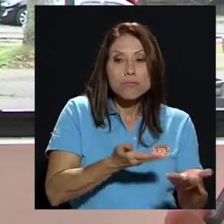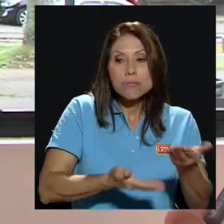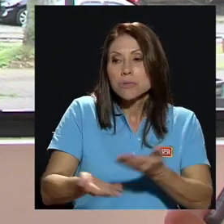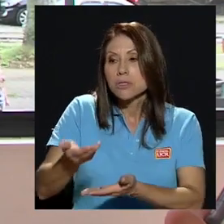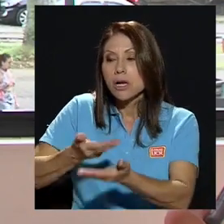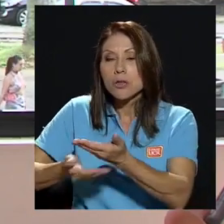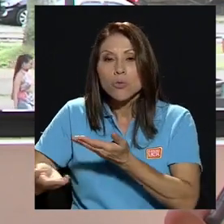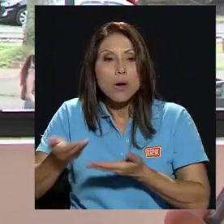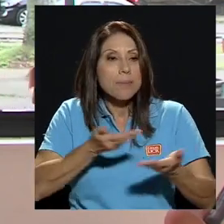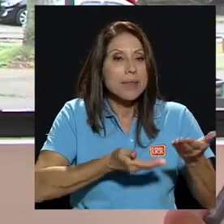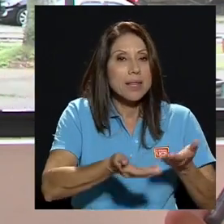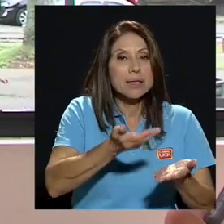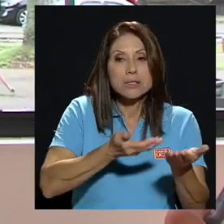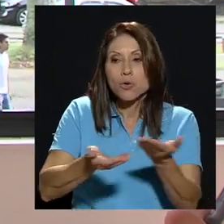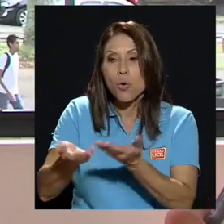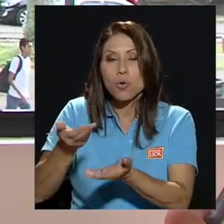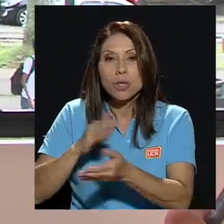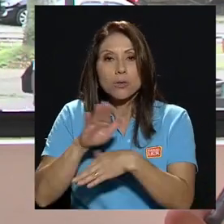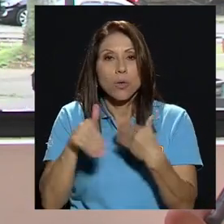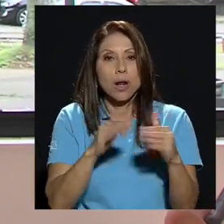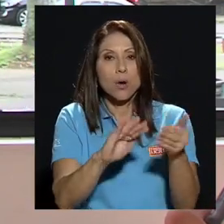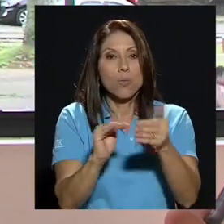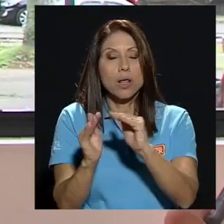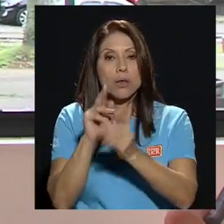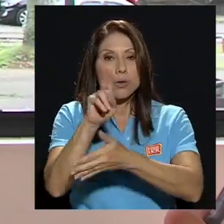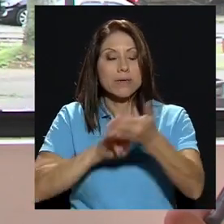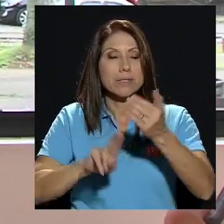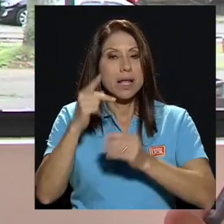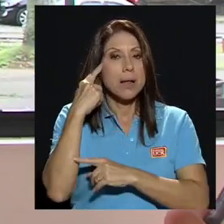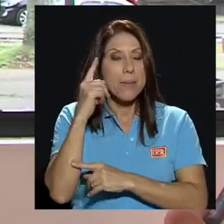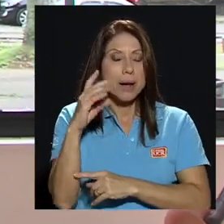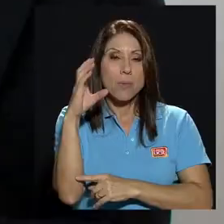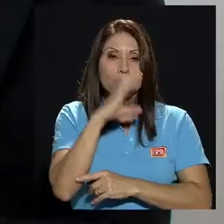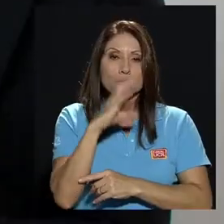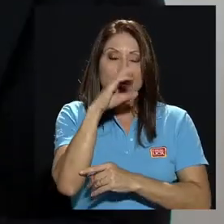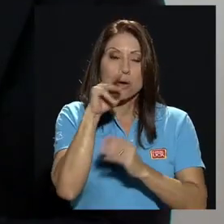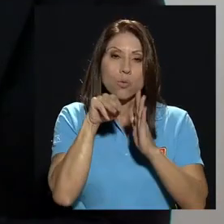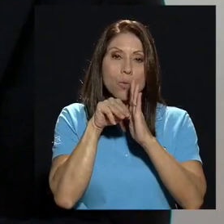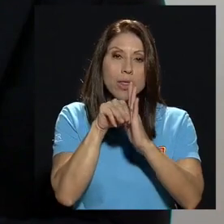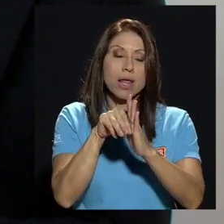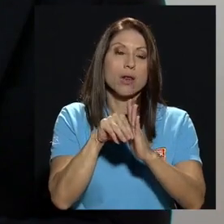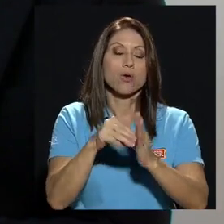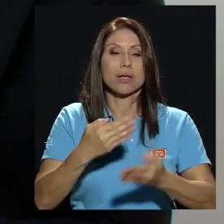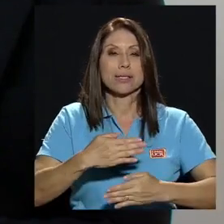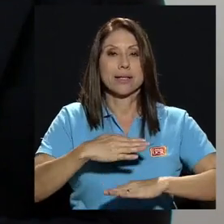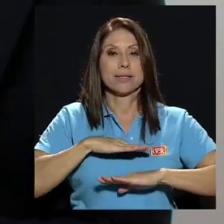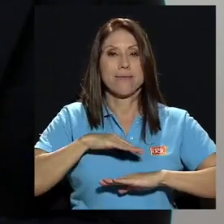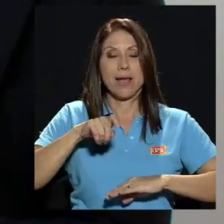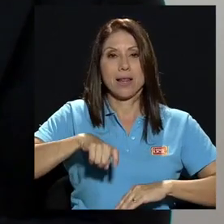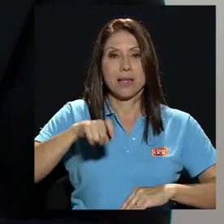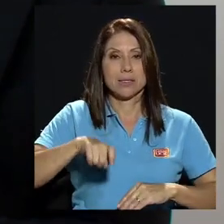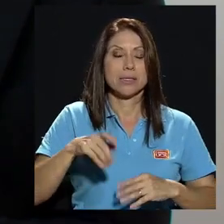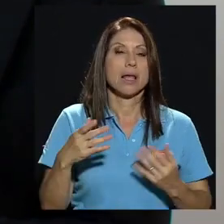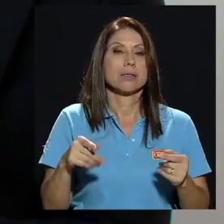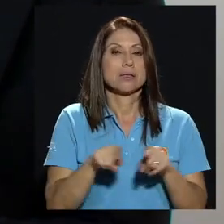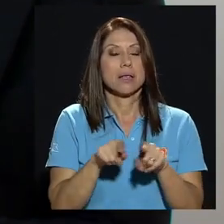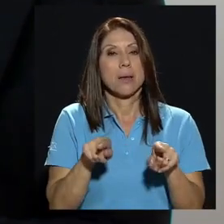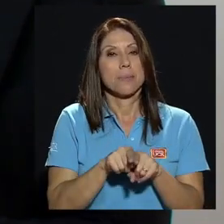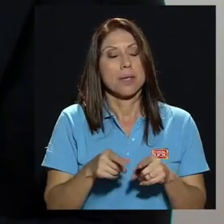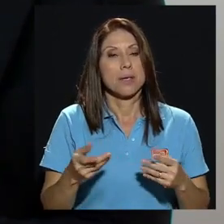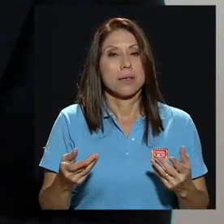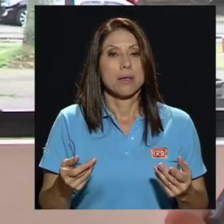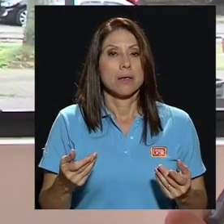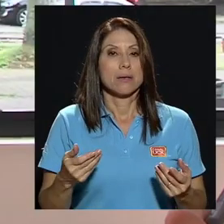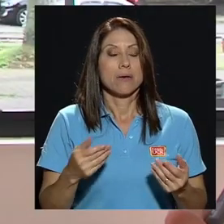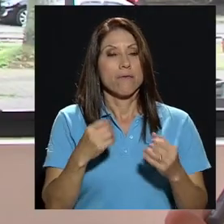toda la comunidad universitaria para buscar un modelo que satisfaga las necesidades que también de